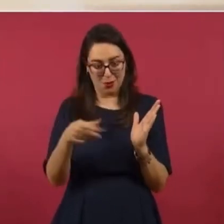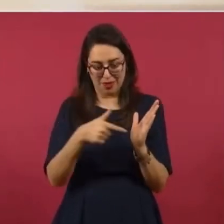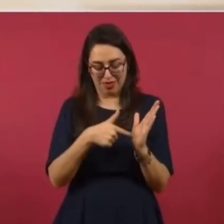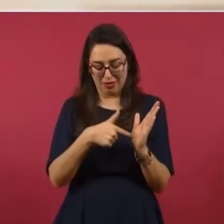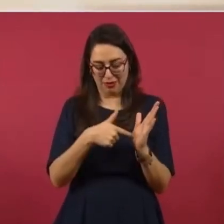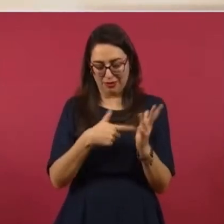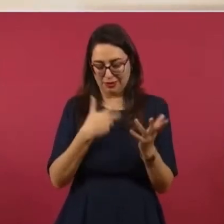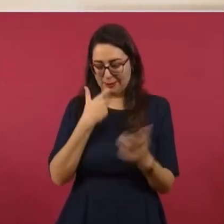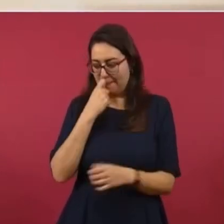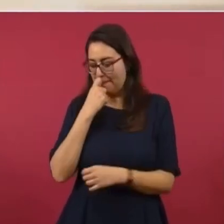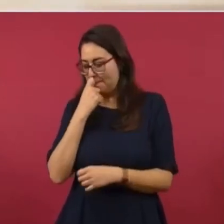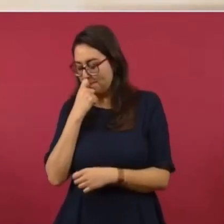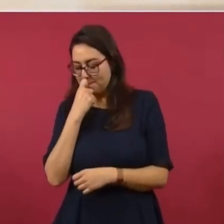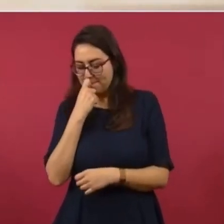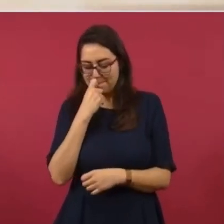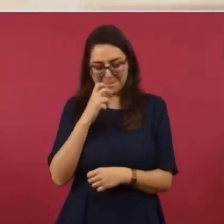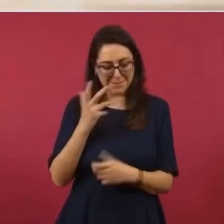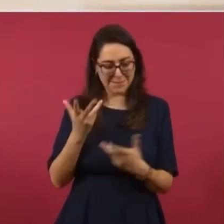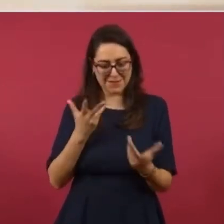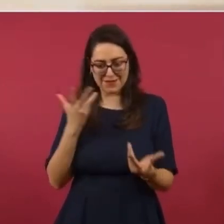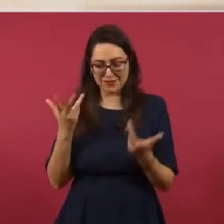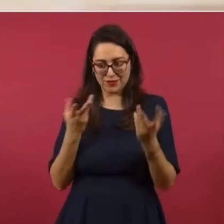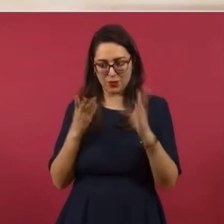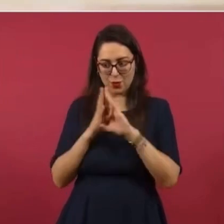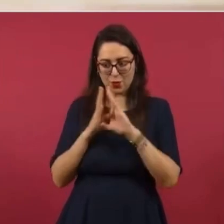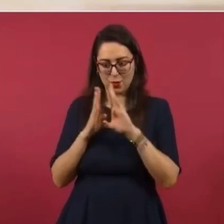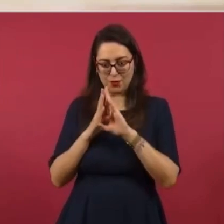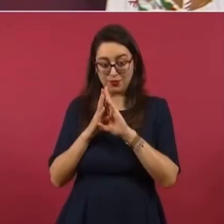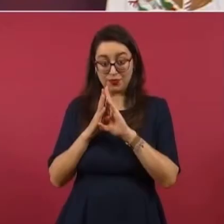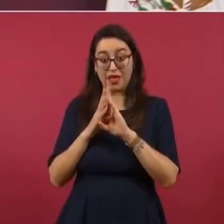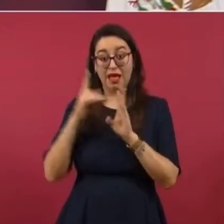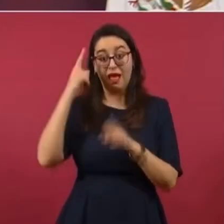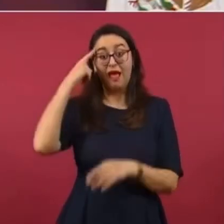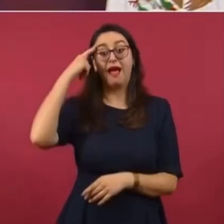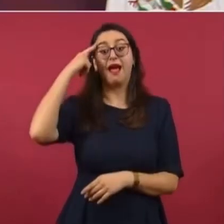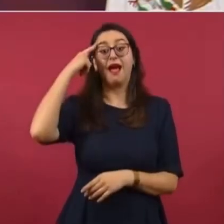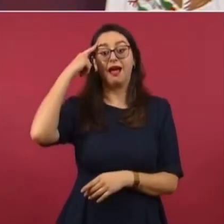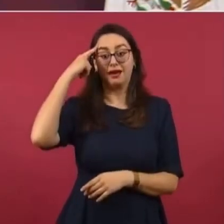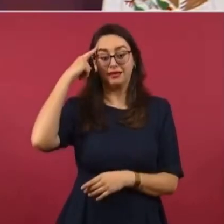para